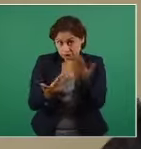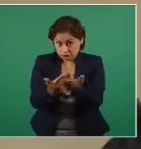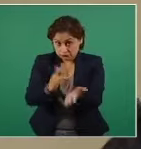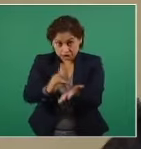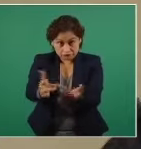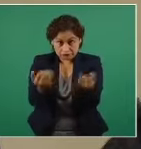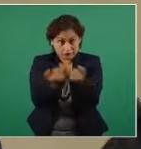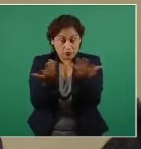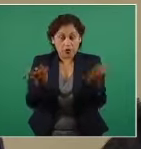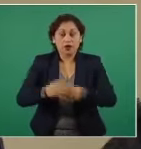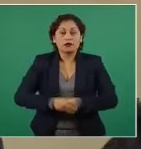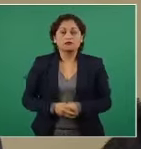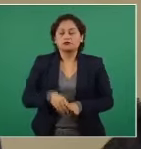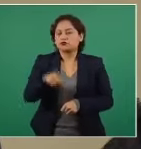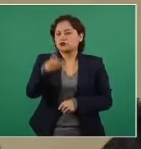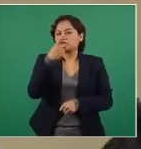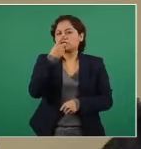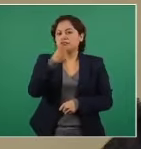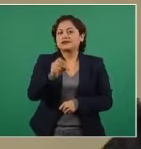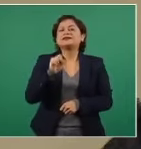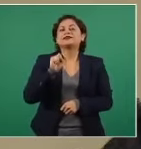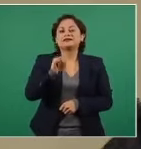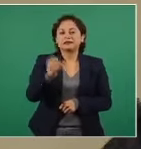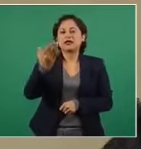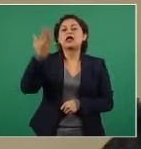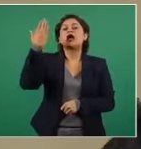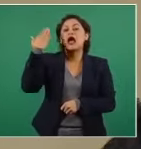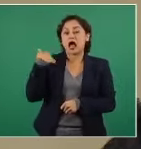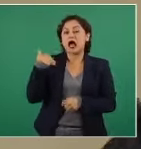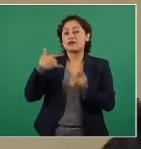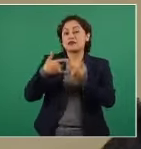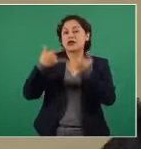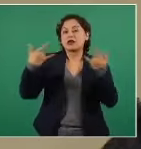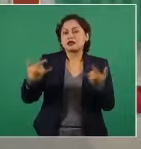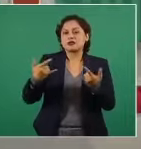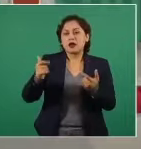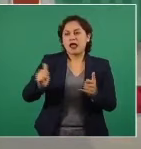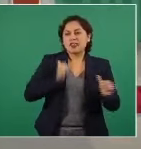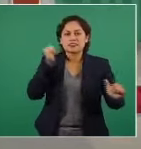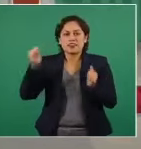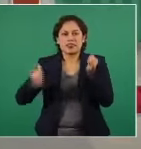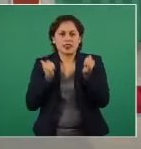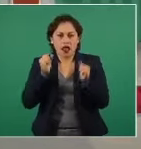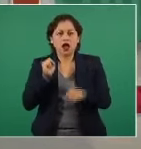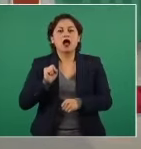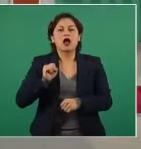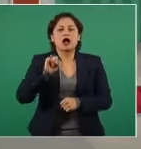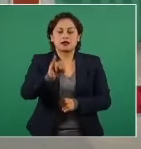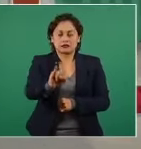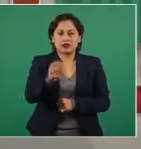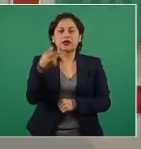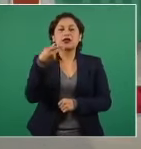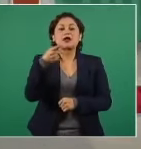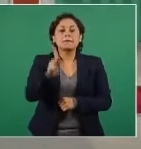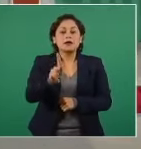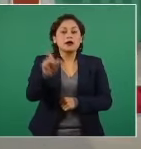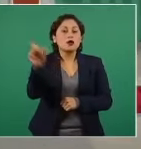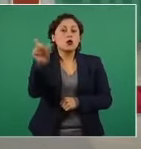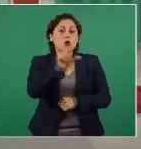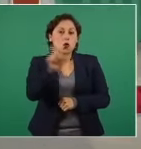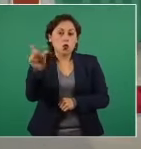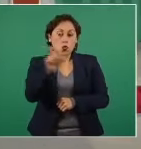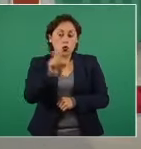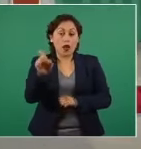Efectivamente, pudo haber una serie de excesos, pero también le digo, presidente, que cada vez que sale el nombre de España o salen las empresas